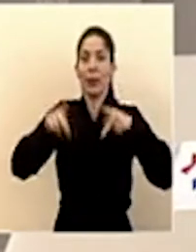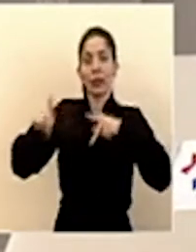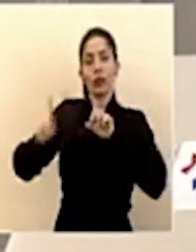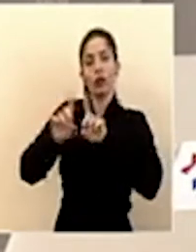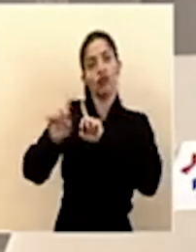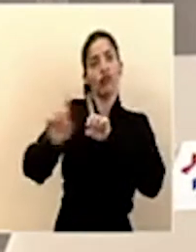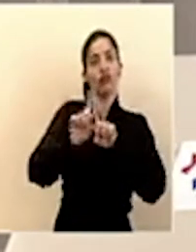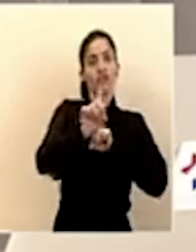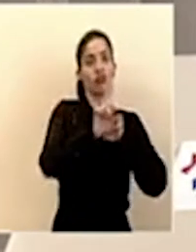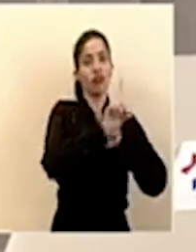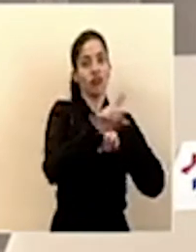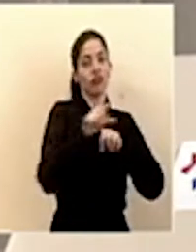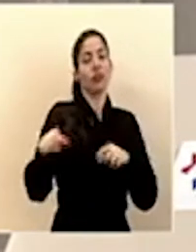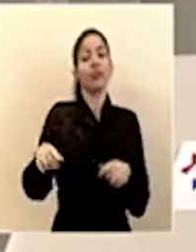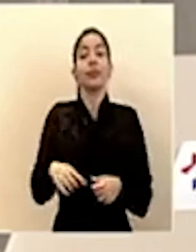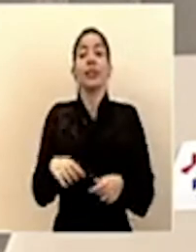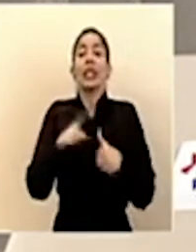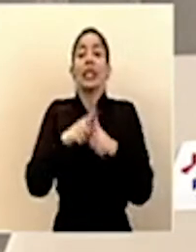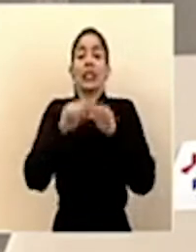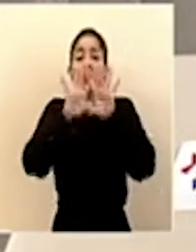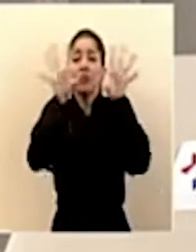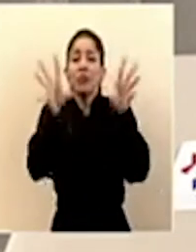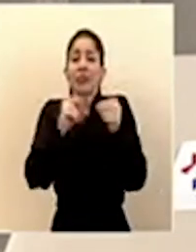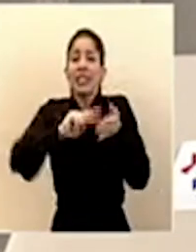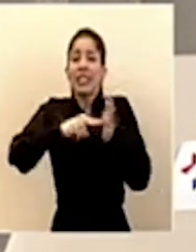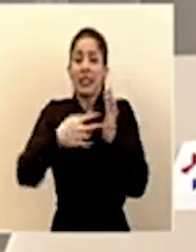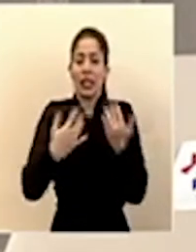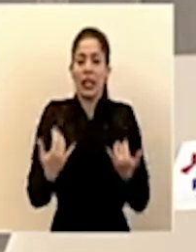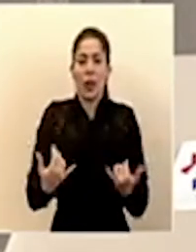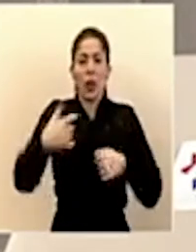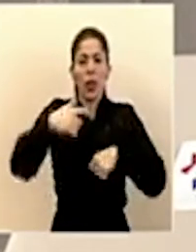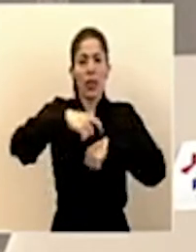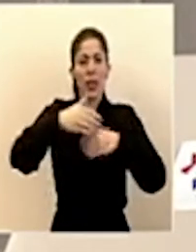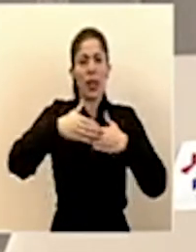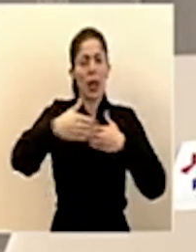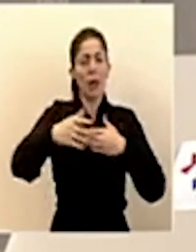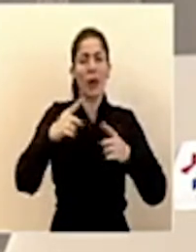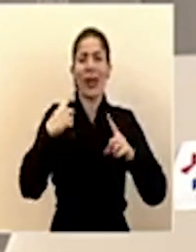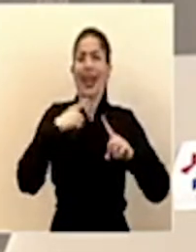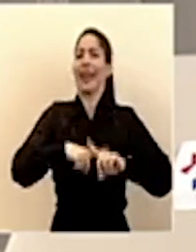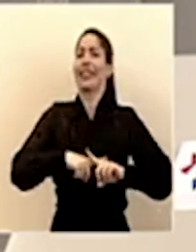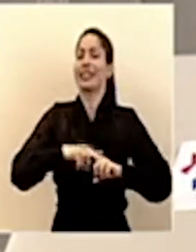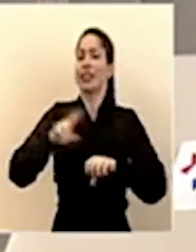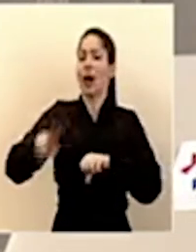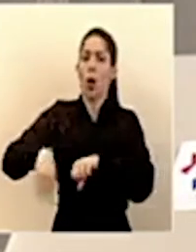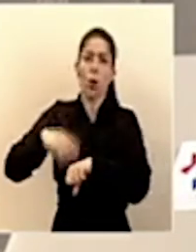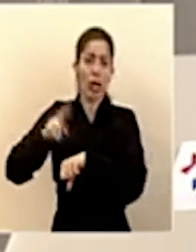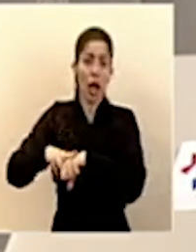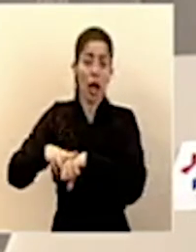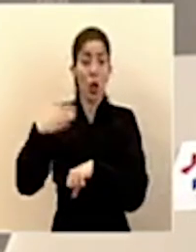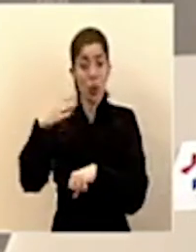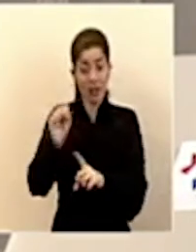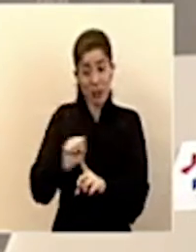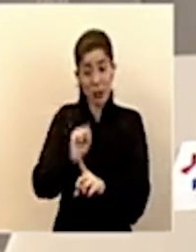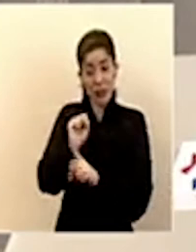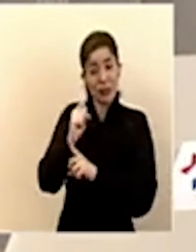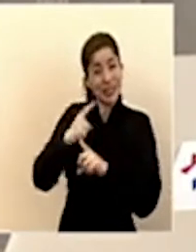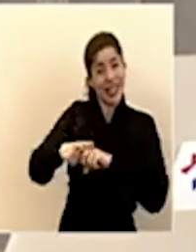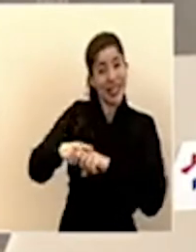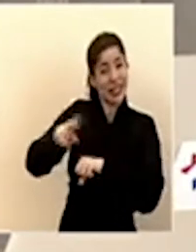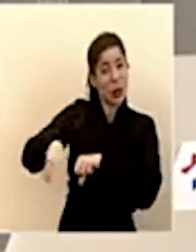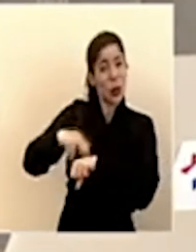social. Esto es lo que indica que vivimos un tiempo que es extraordinario y frente a un tiempo extraordinario